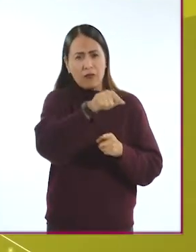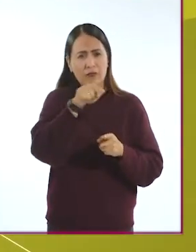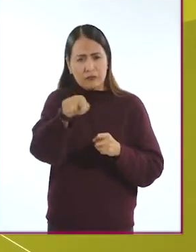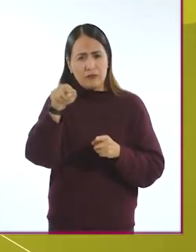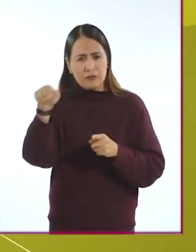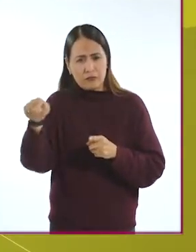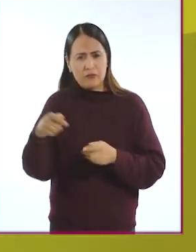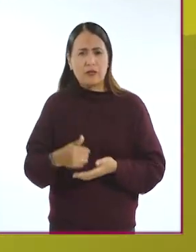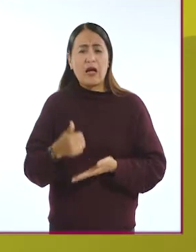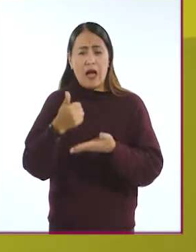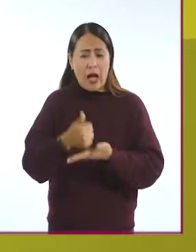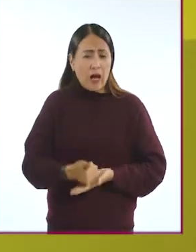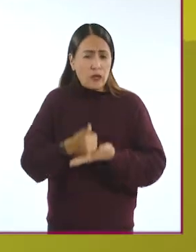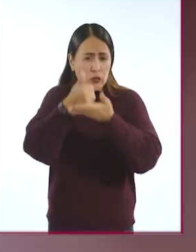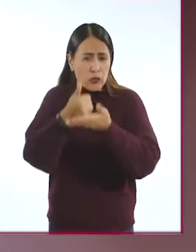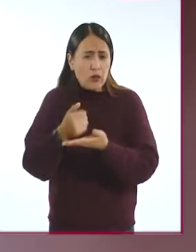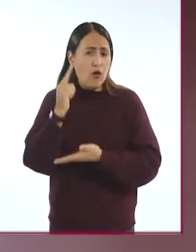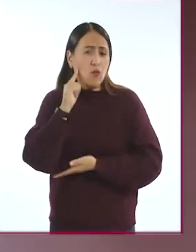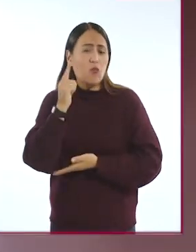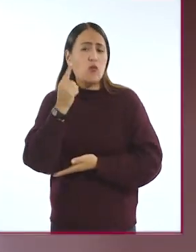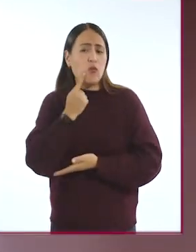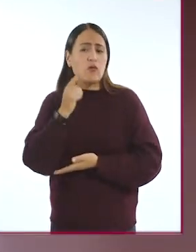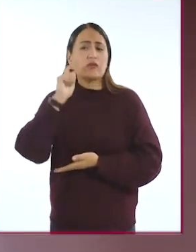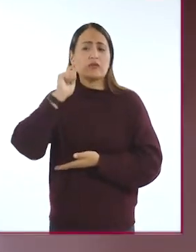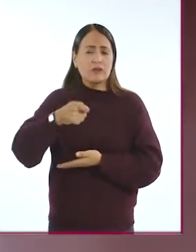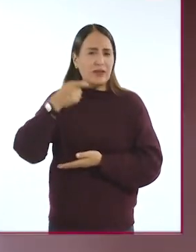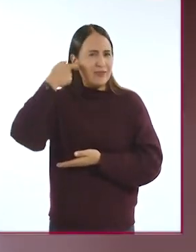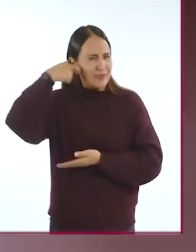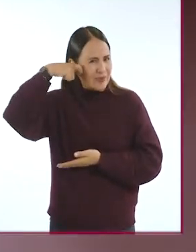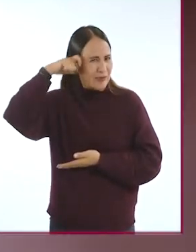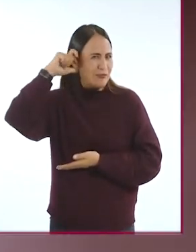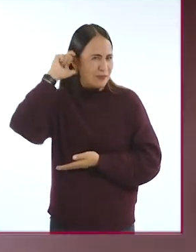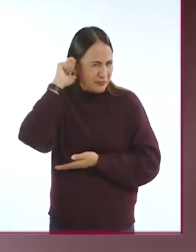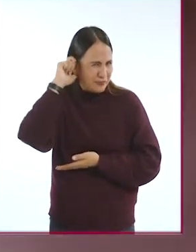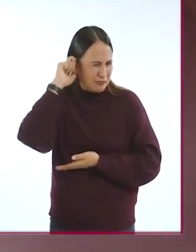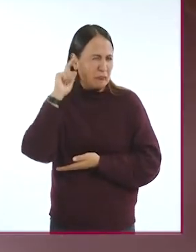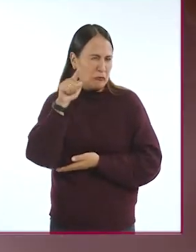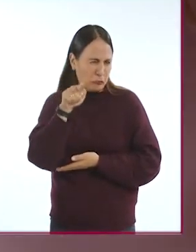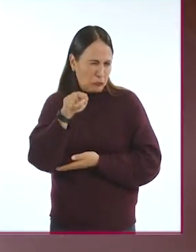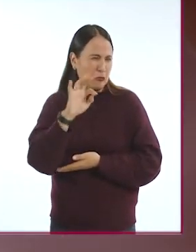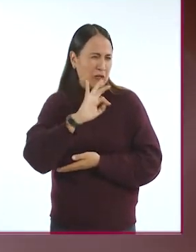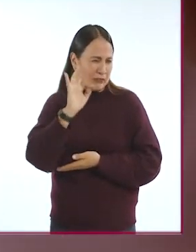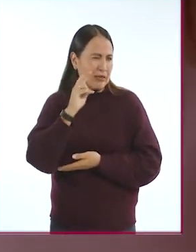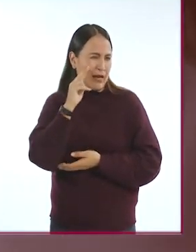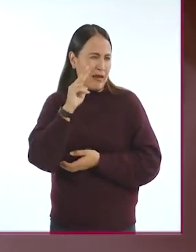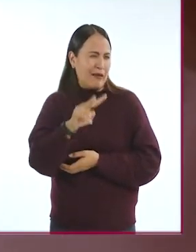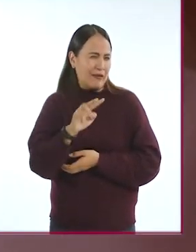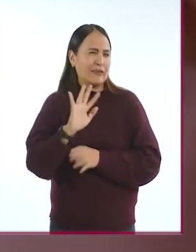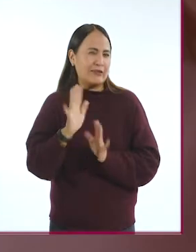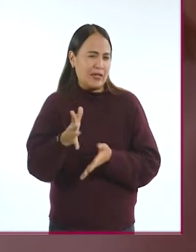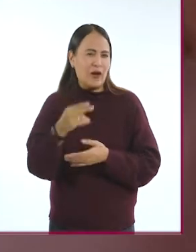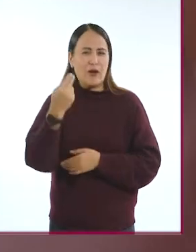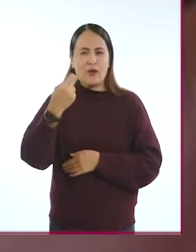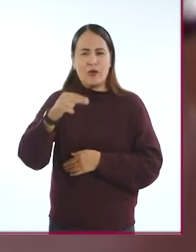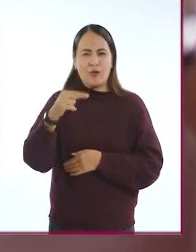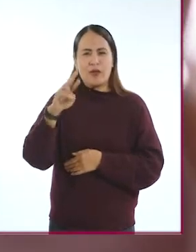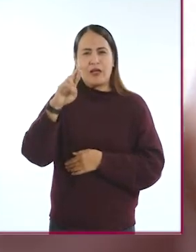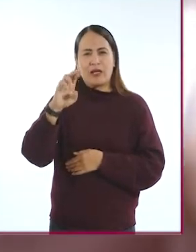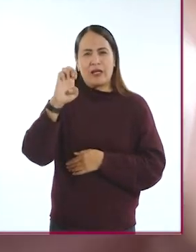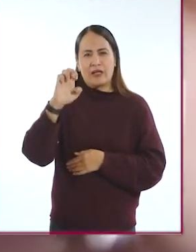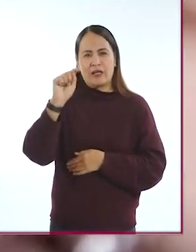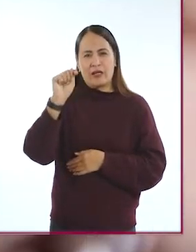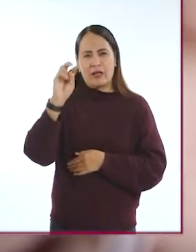Se consideran ayudas para la audición a los audífonos que seguramente ya has visto. Su nombre correcto es